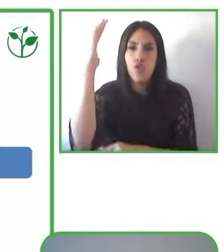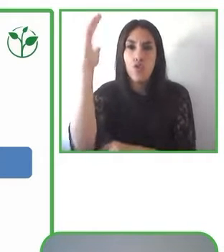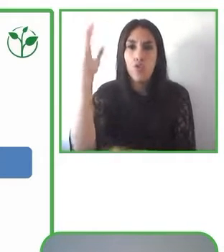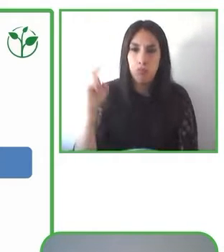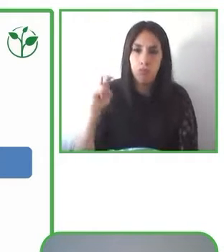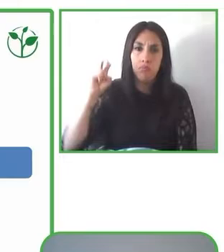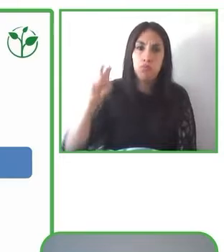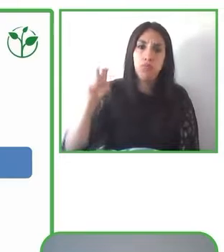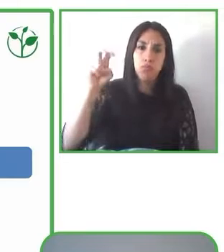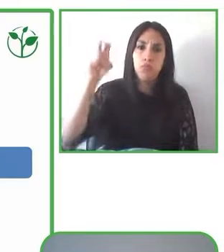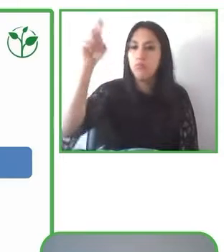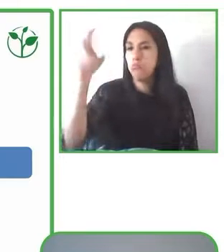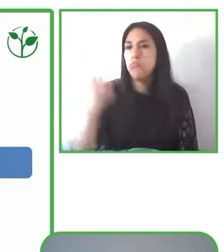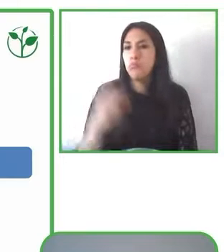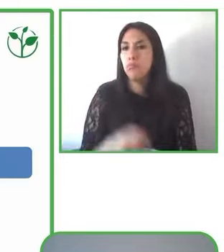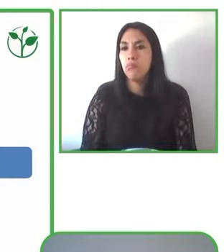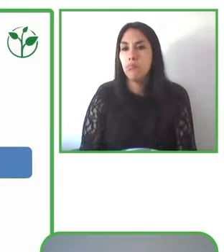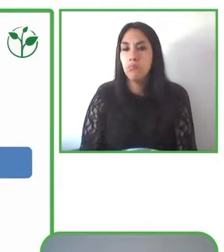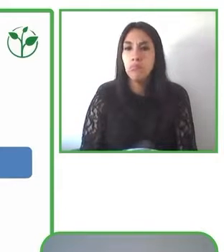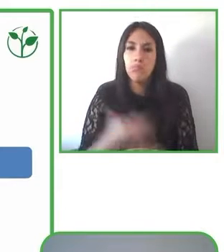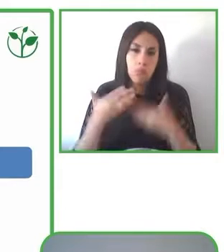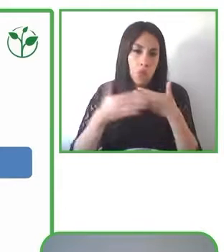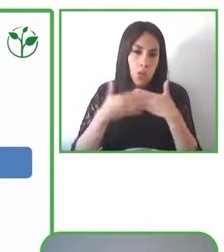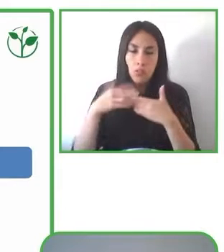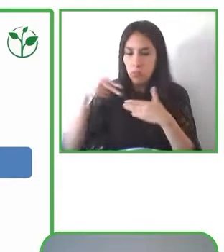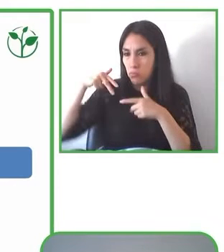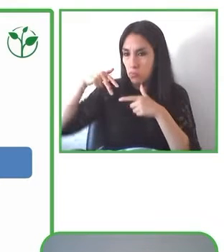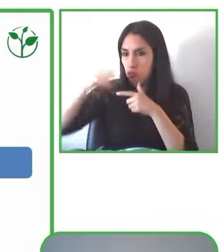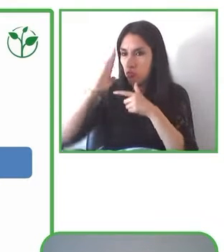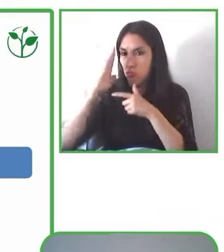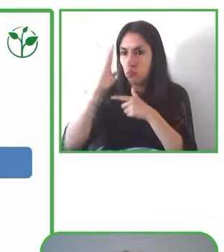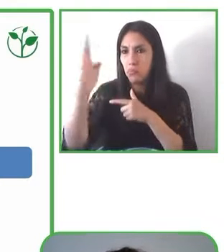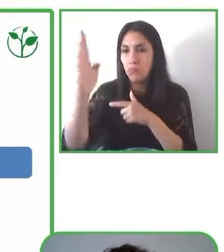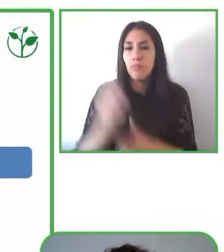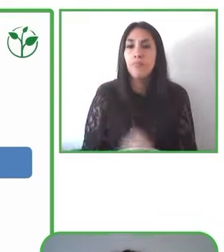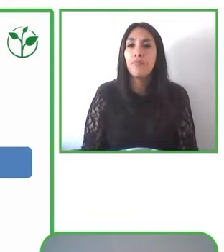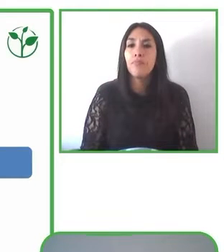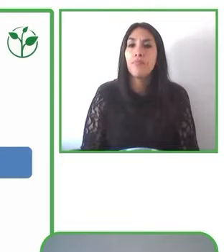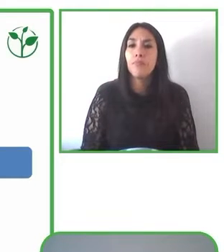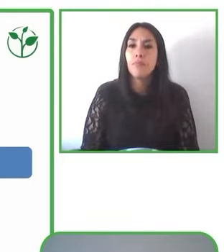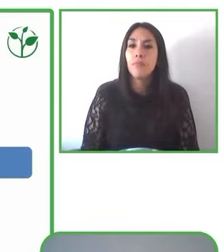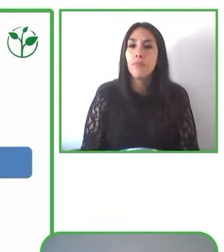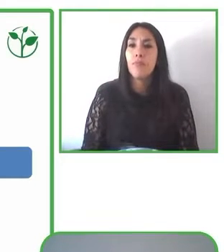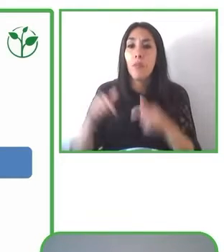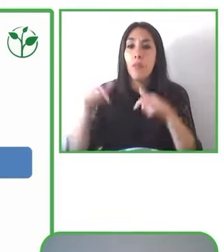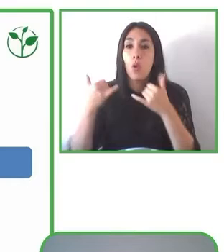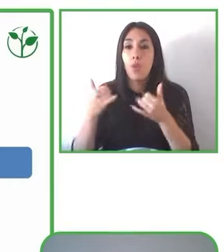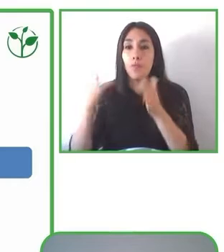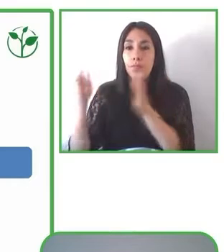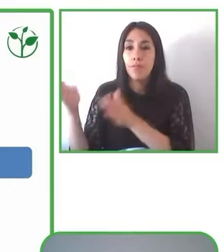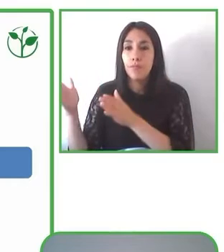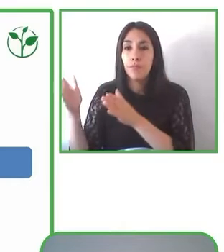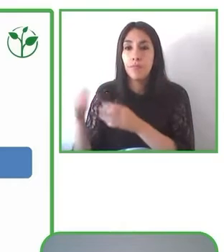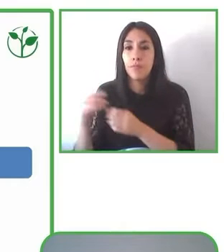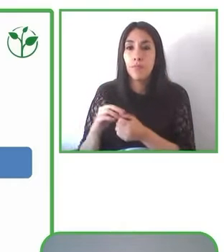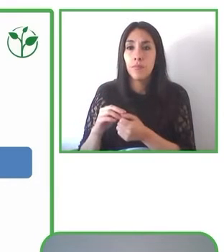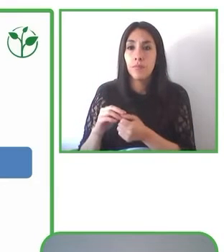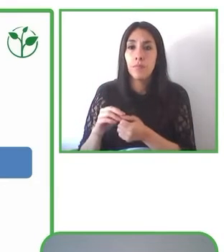franja, la ruta y un borde, también clarifica esa forma, da la percepción de seguridad.